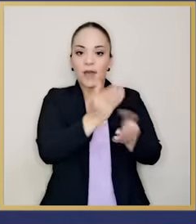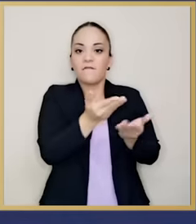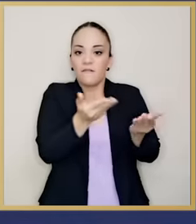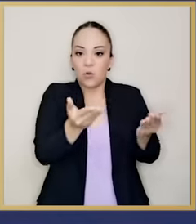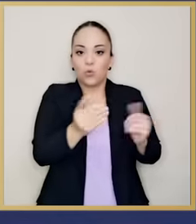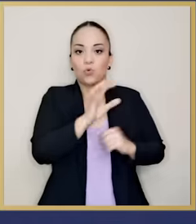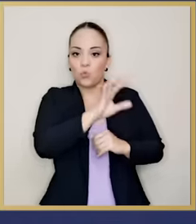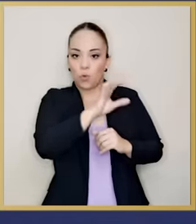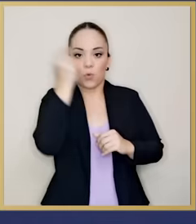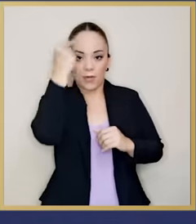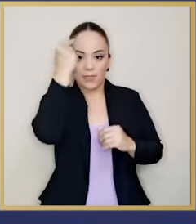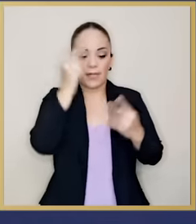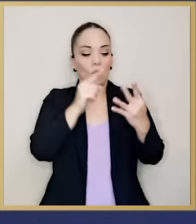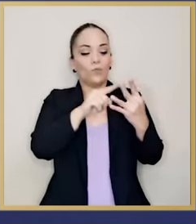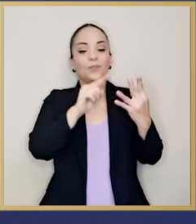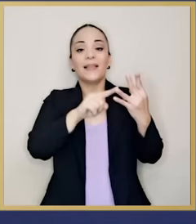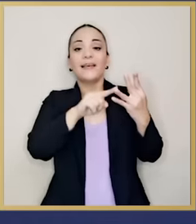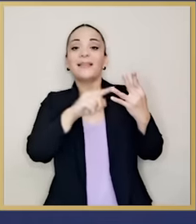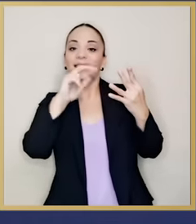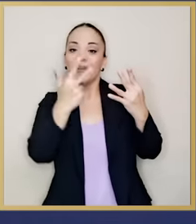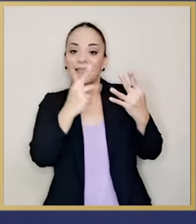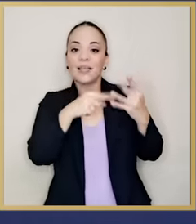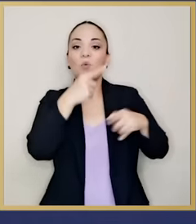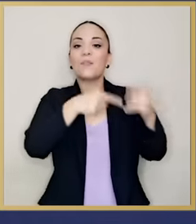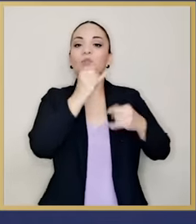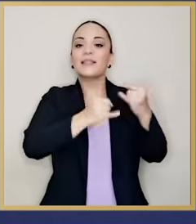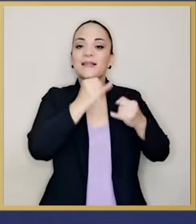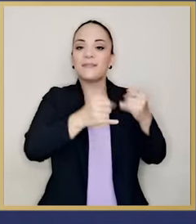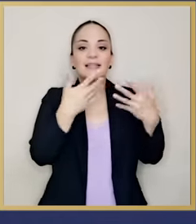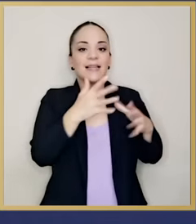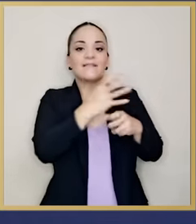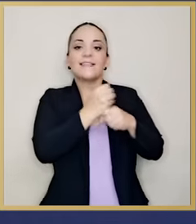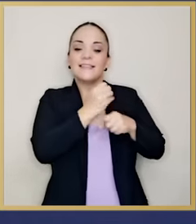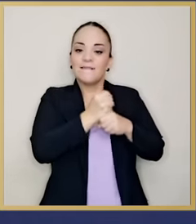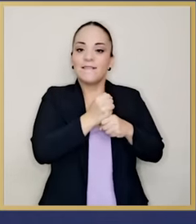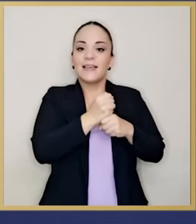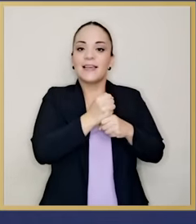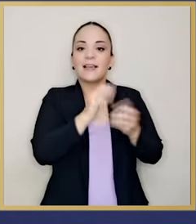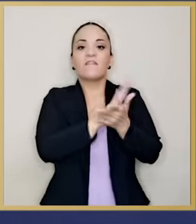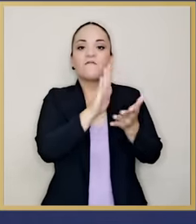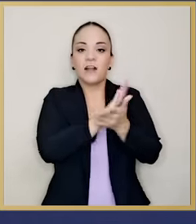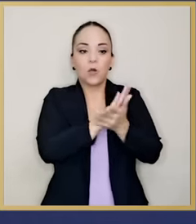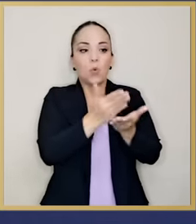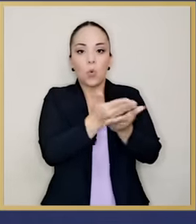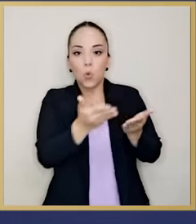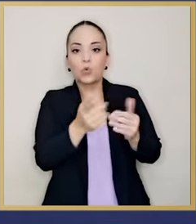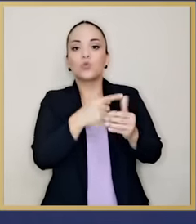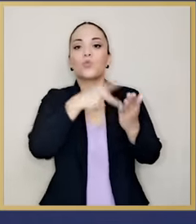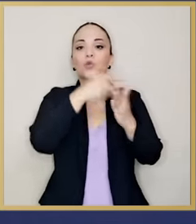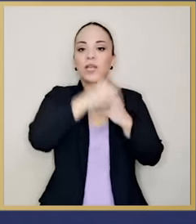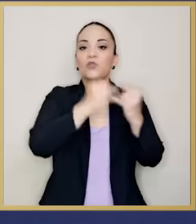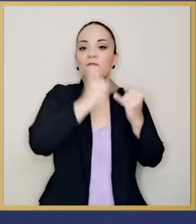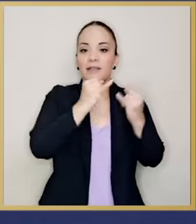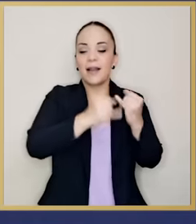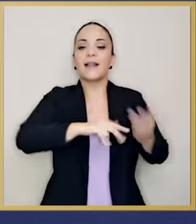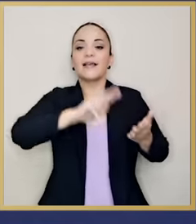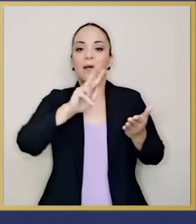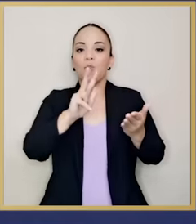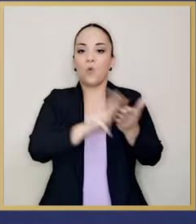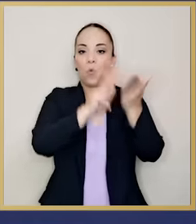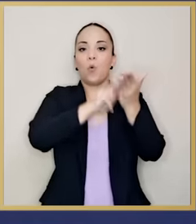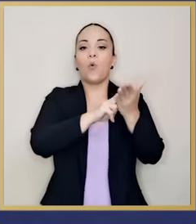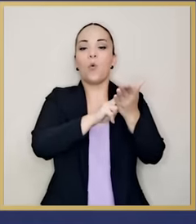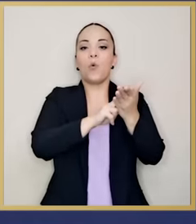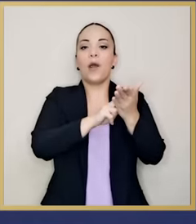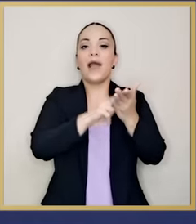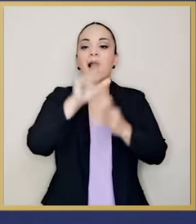del Estado de todos. Tercero, estamos a punto de terminar, de recibir los recursos y de formular el proyecto final que ya nos ha aprobado en